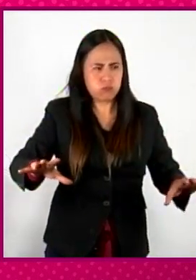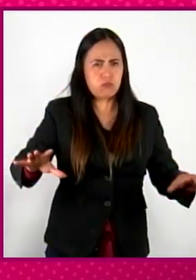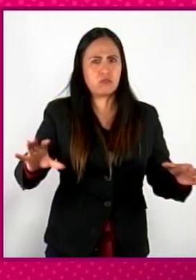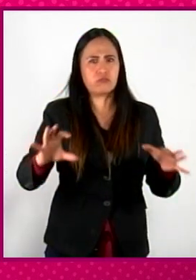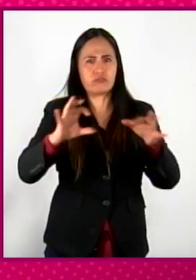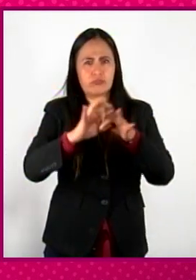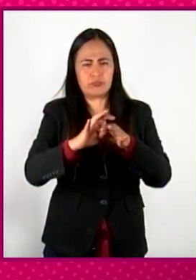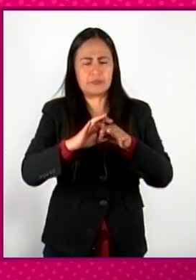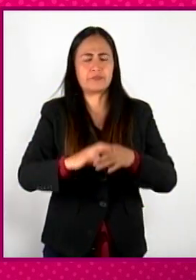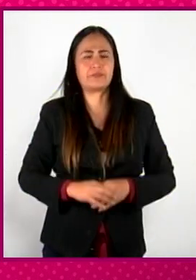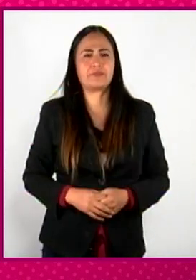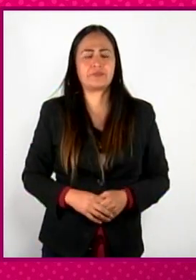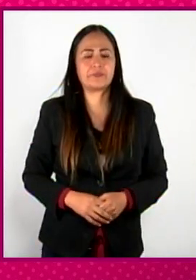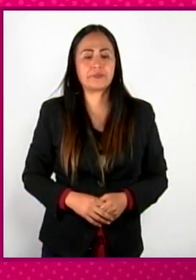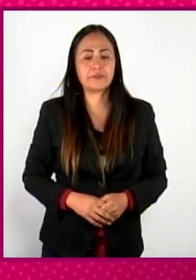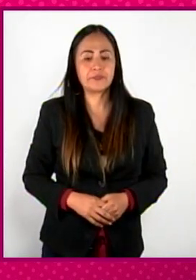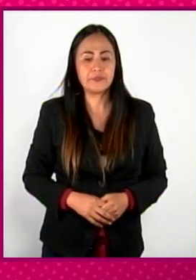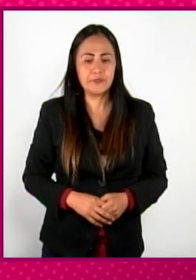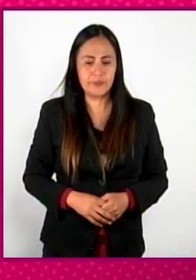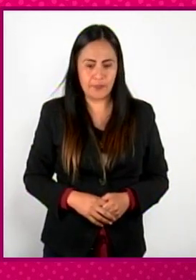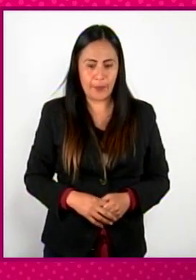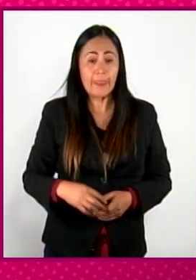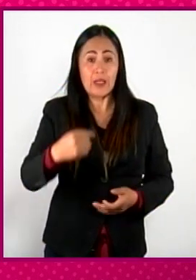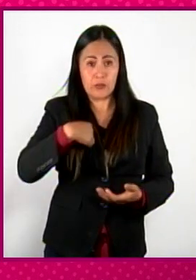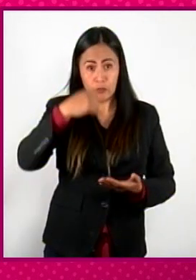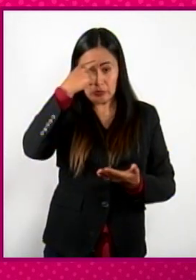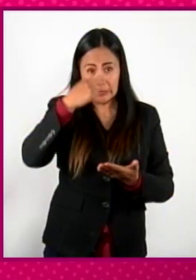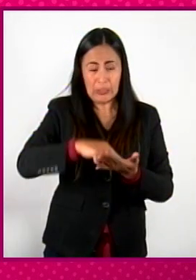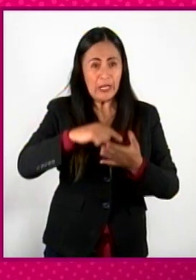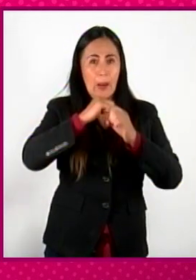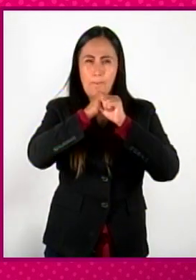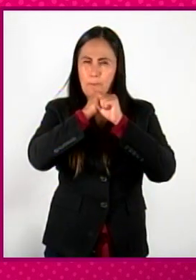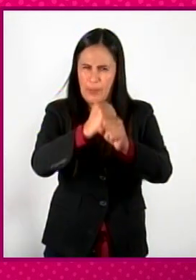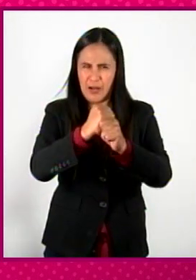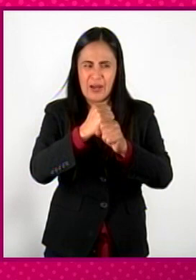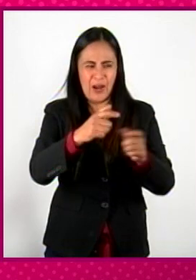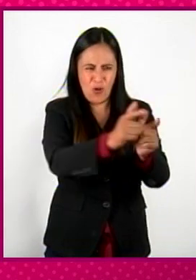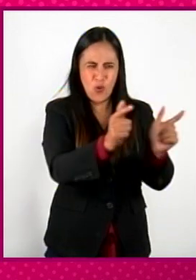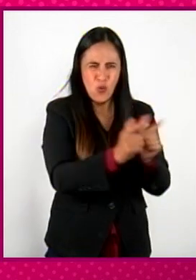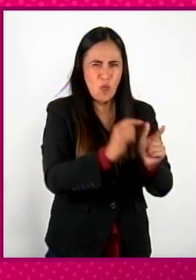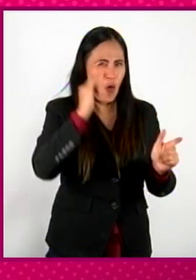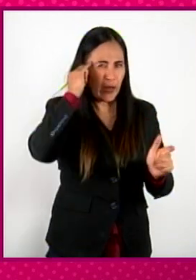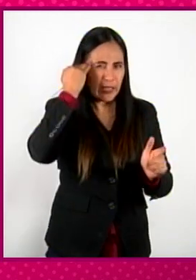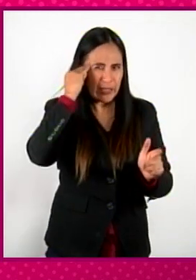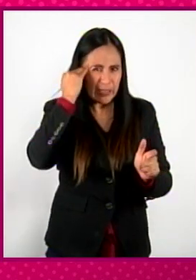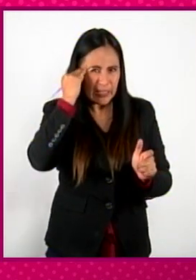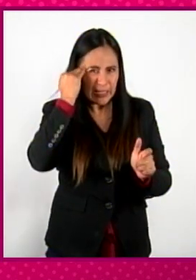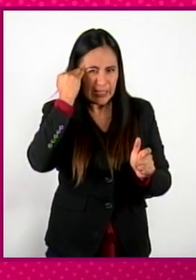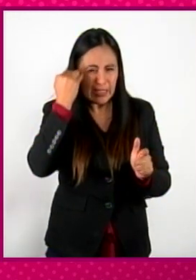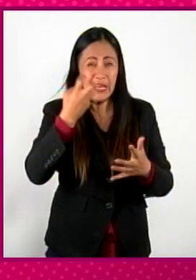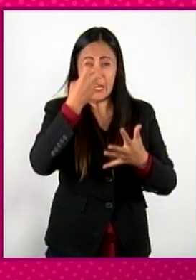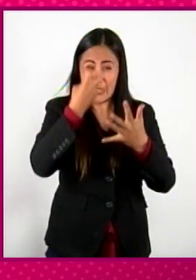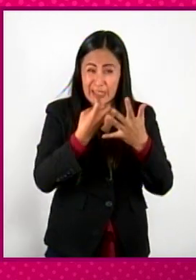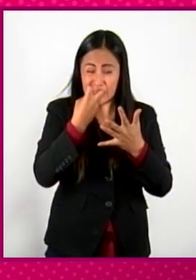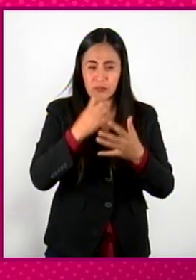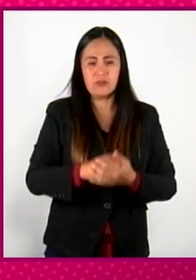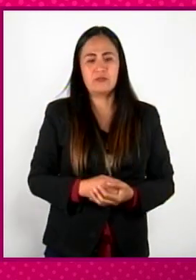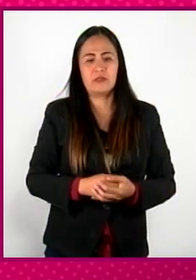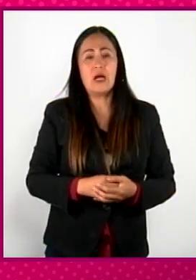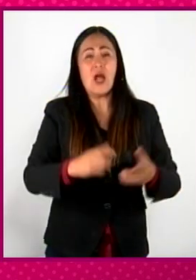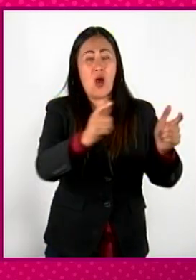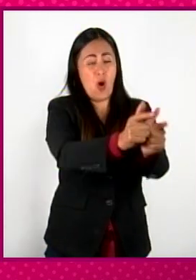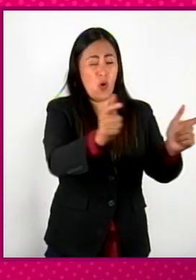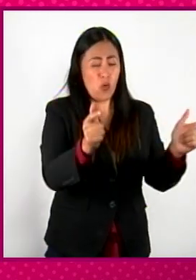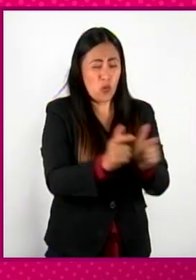Yo creo que es muy importante señalar que la resistencia indígena no existe como tal, como si todos los